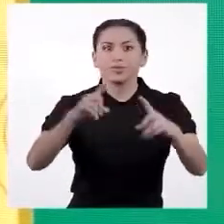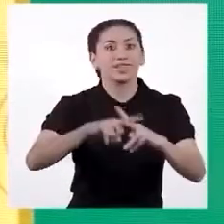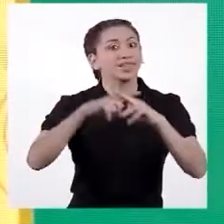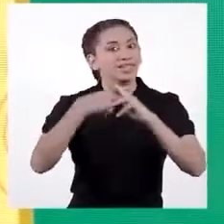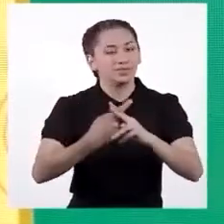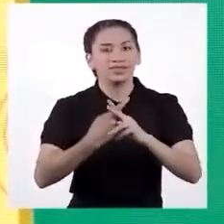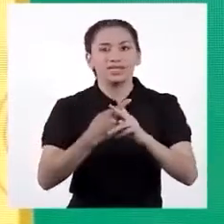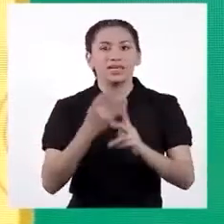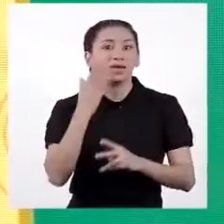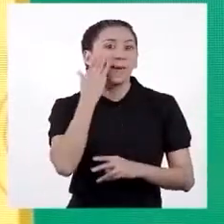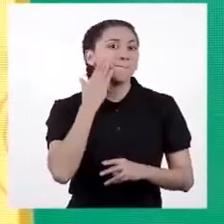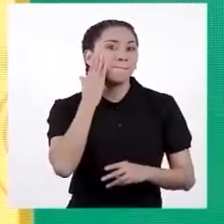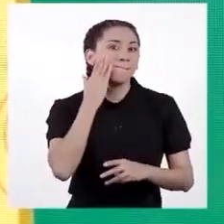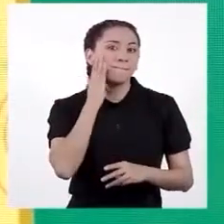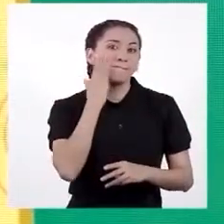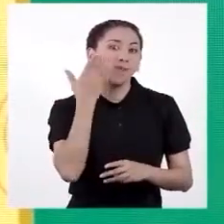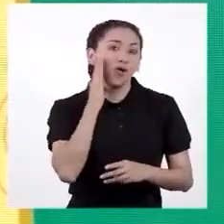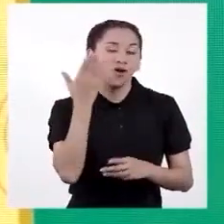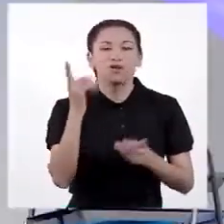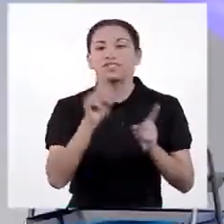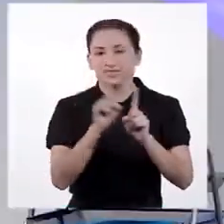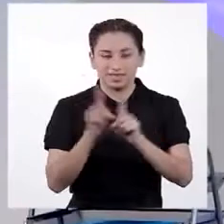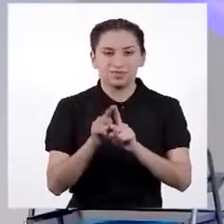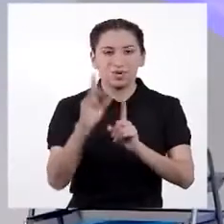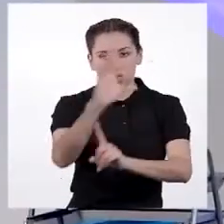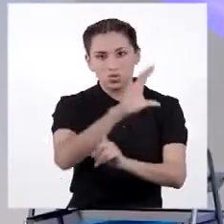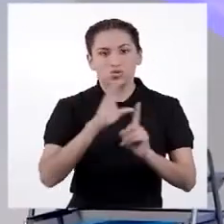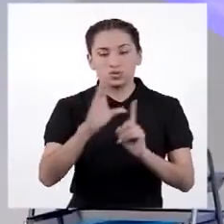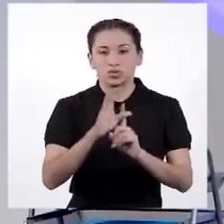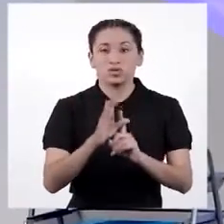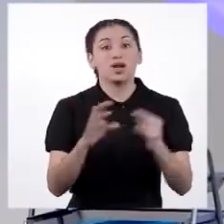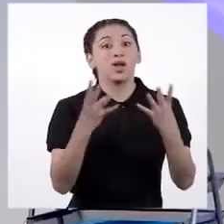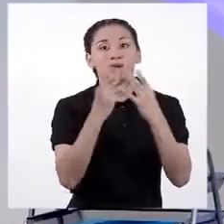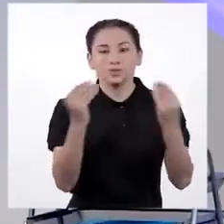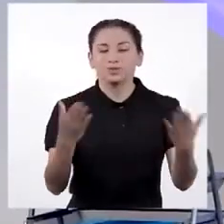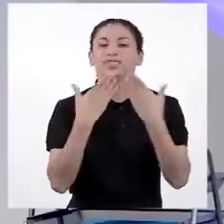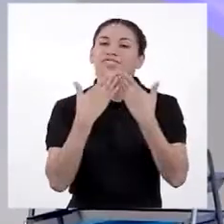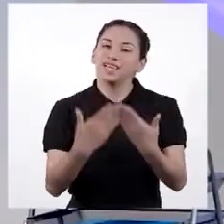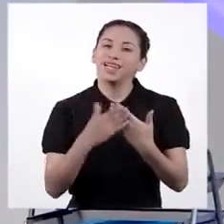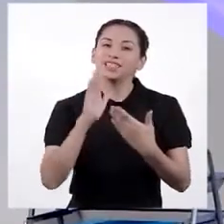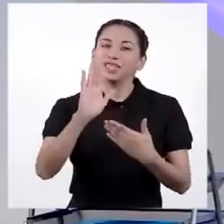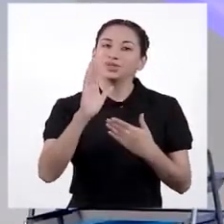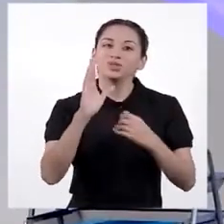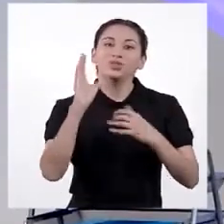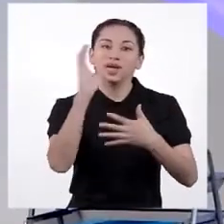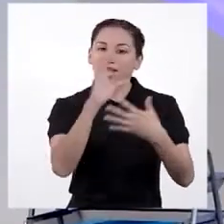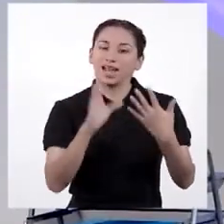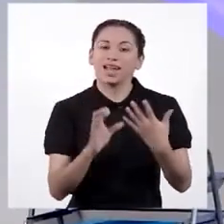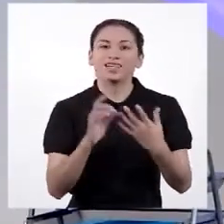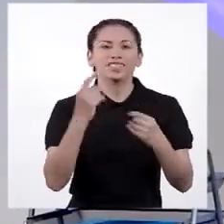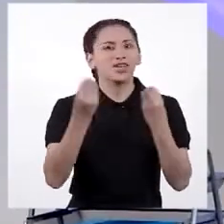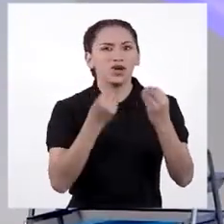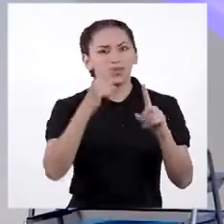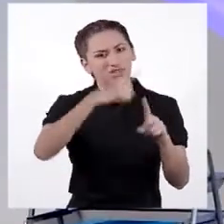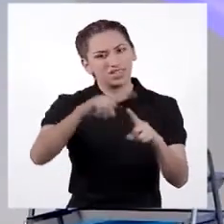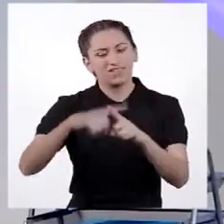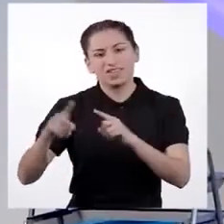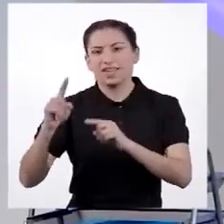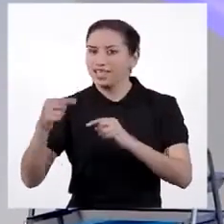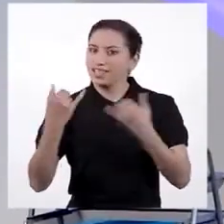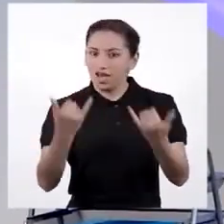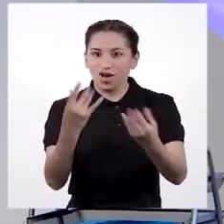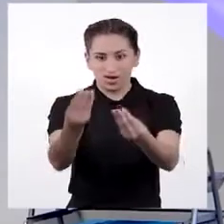por la historia del mestizaje y la cultura. Muchas gracias por contribuir al enriquecimiento de la cultura peruana con las diferentes